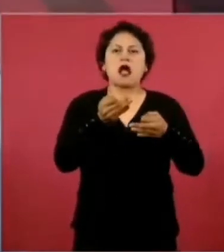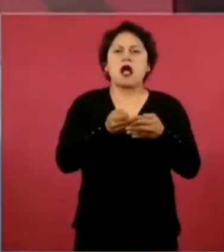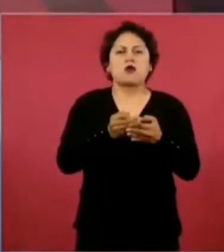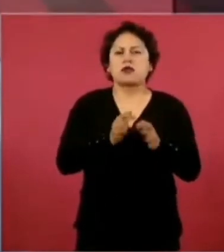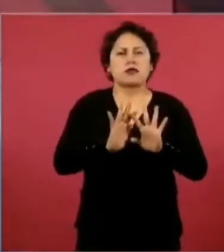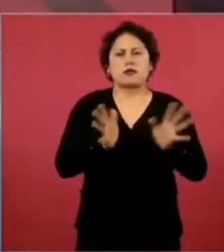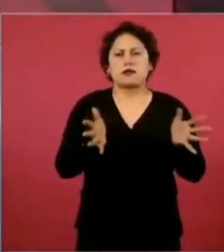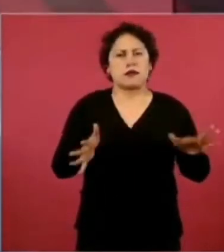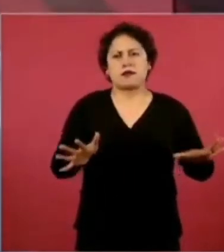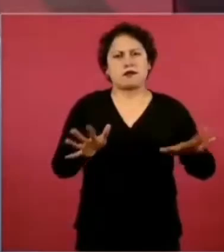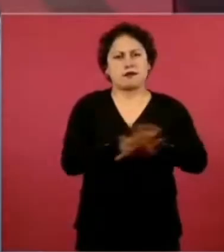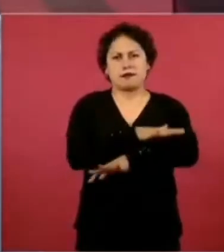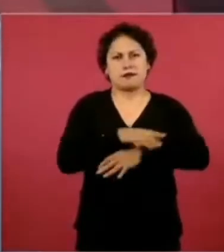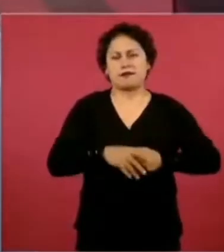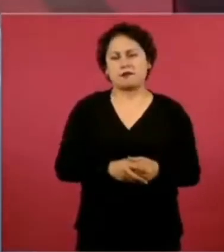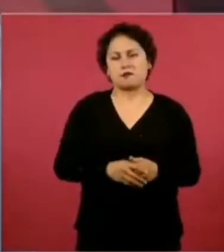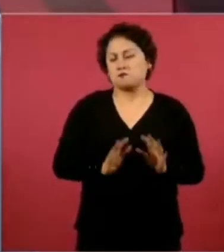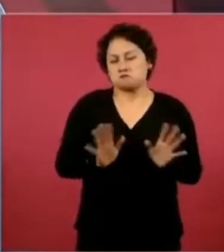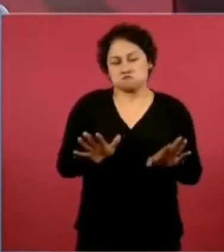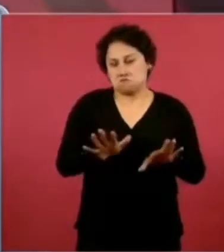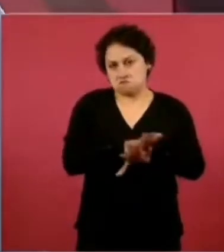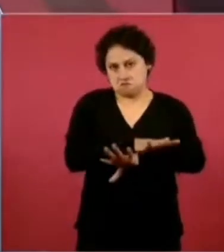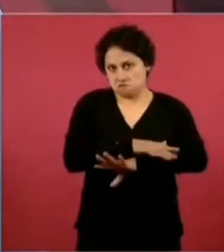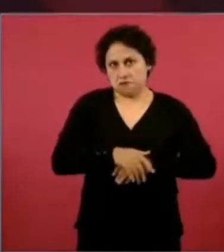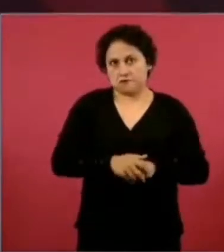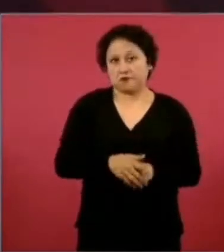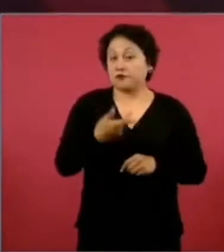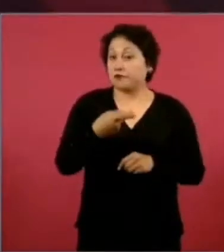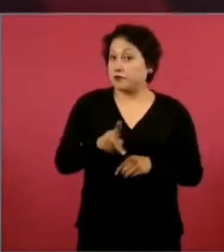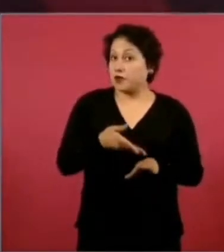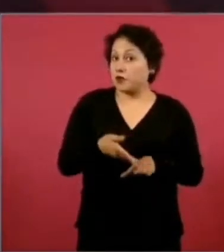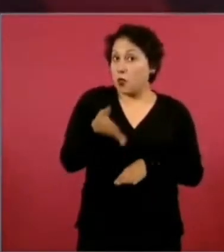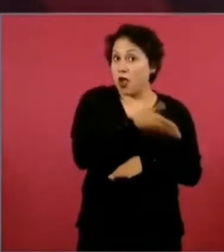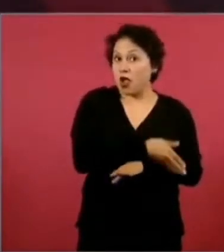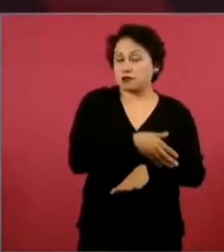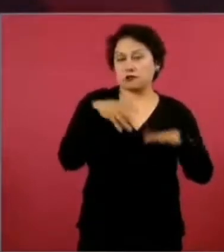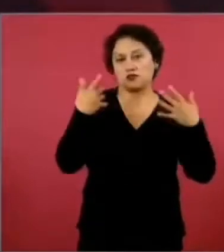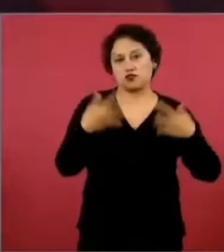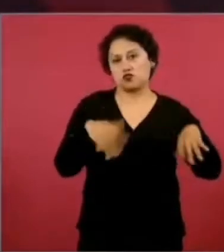ahora ya no, ya todo eso ya cambió, pero tenían mucha influencia,